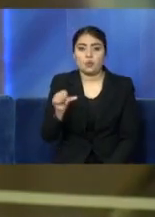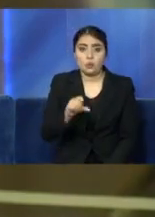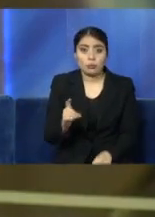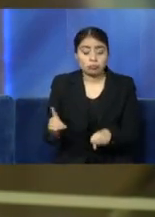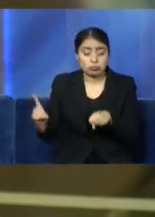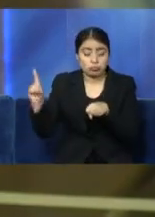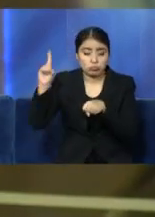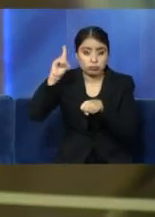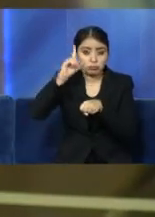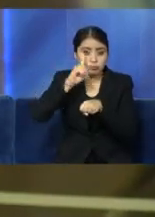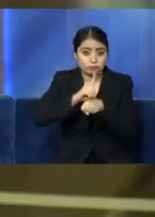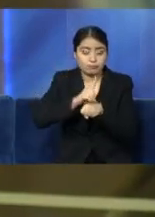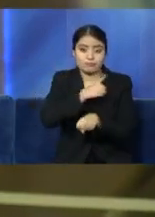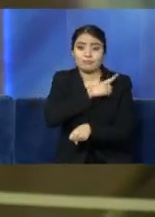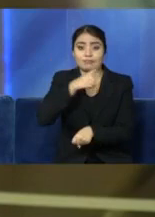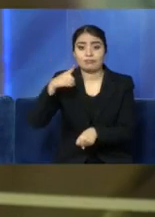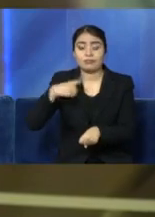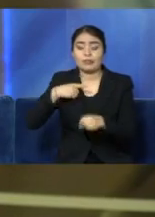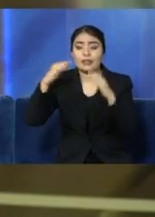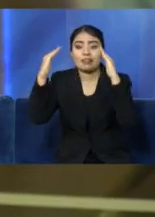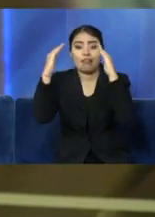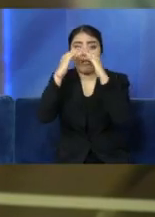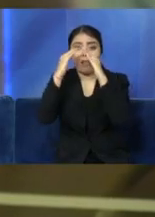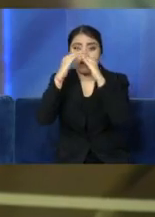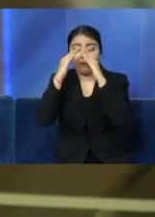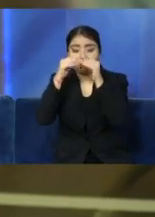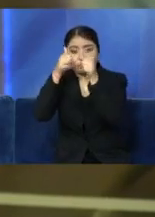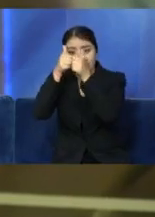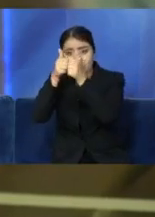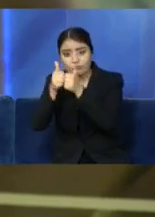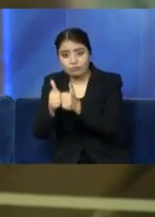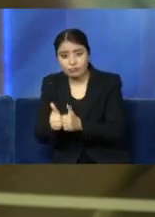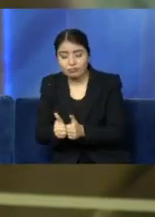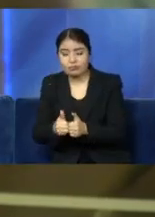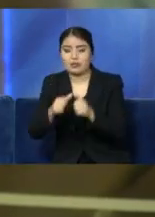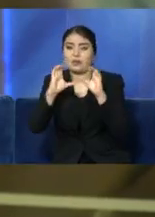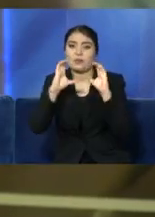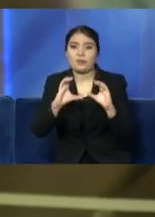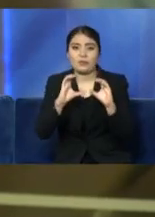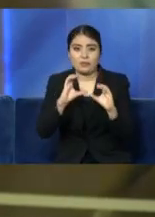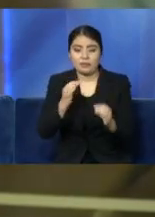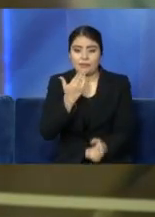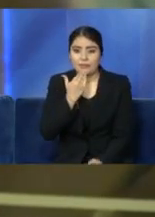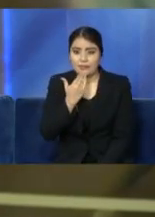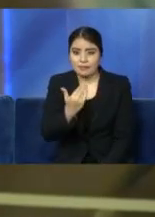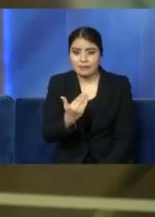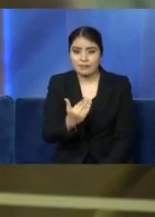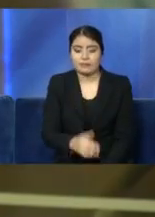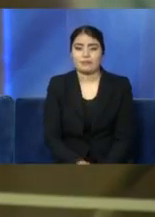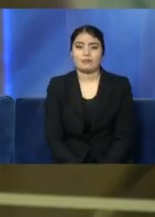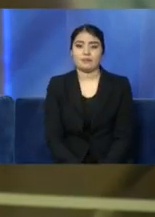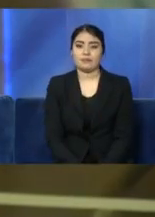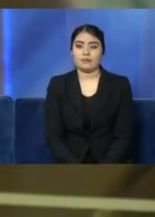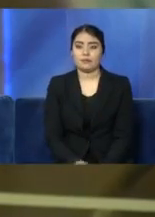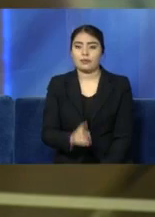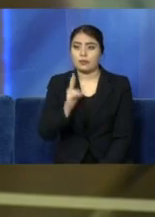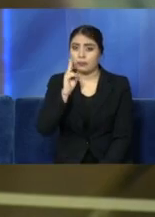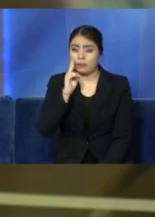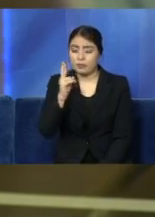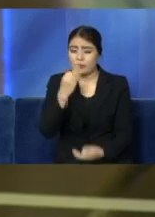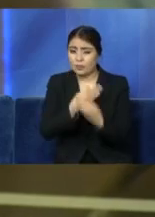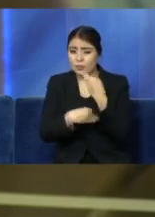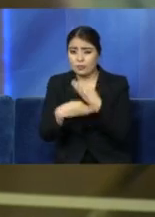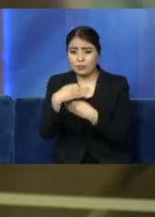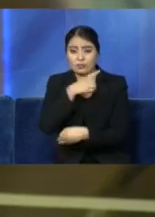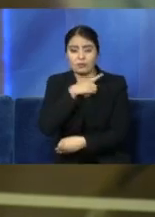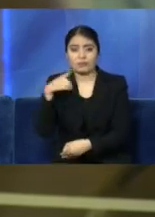en casa, con los cuidados necesarios, con las medidas de prevención adecuadas